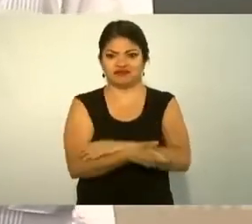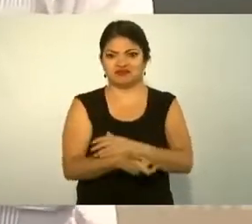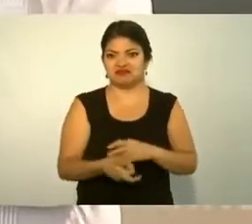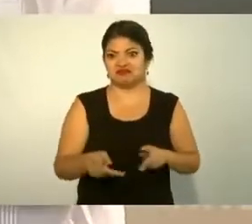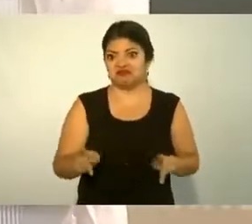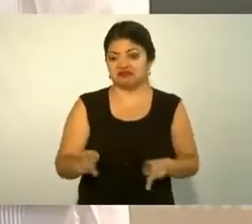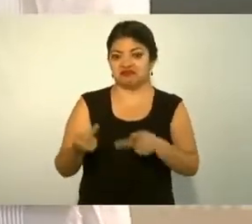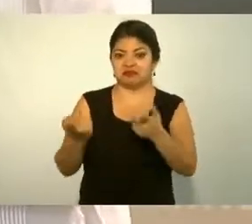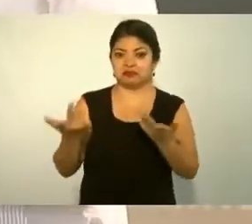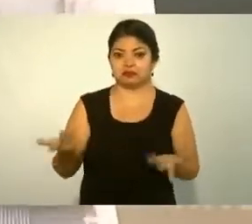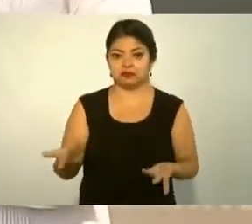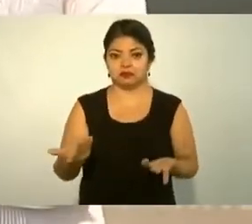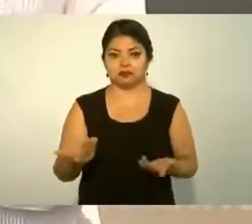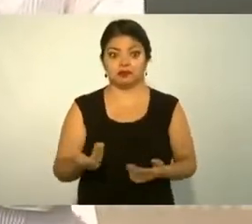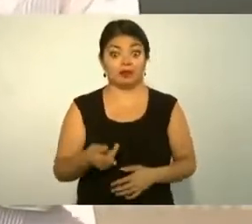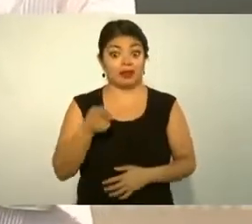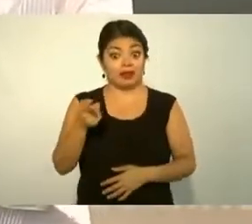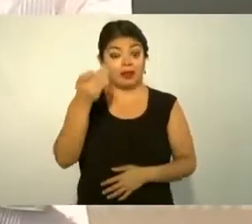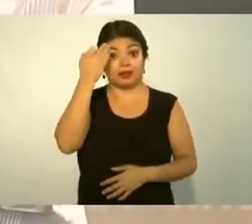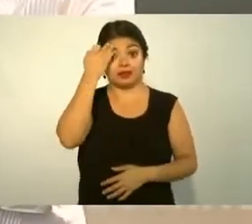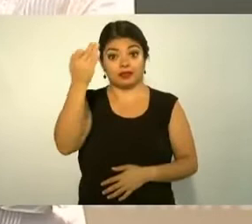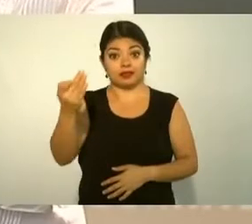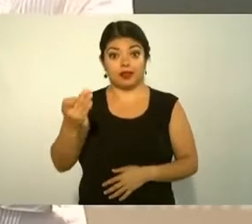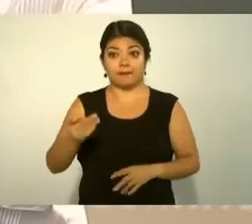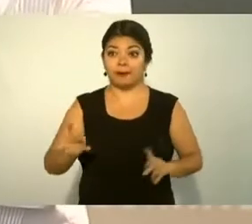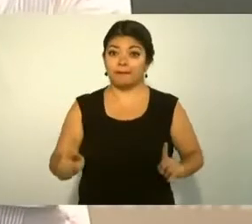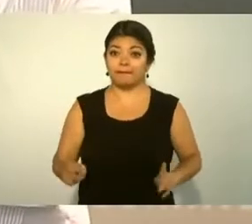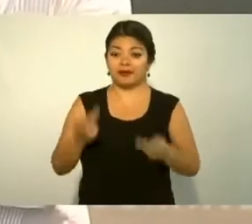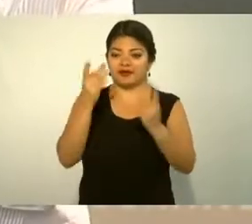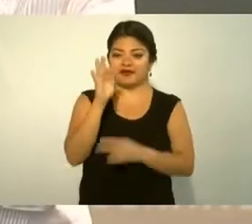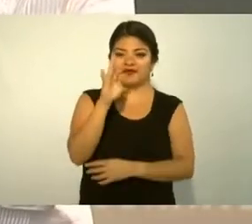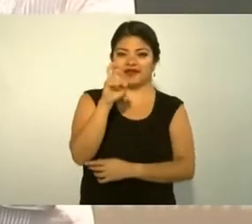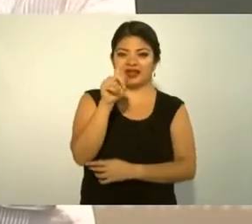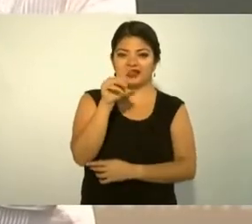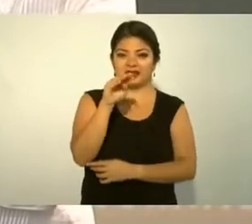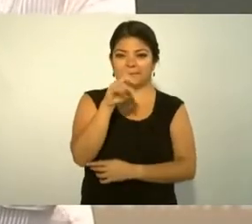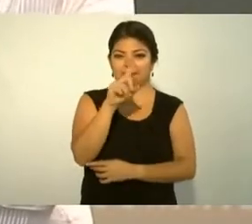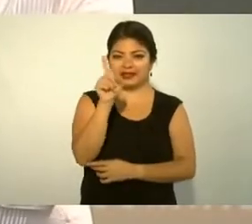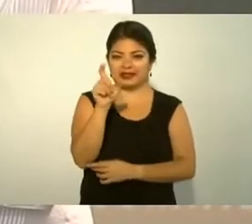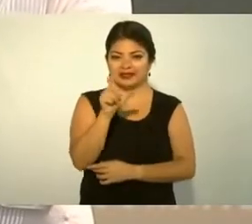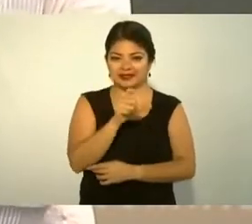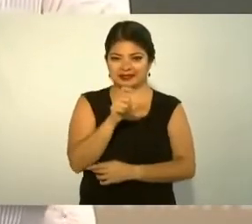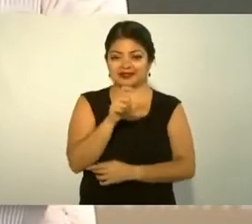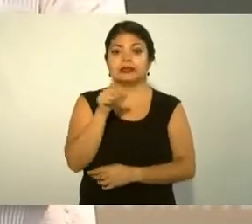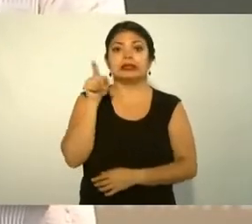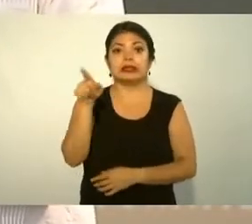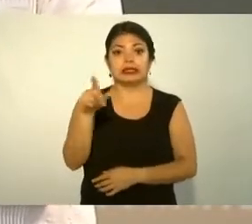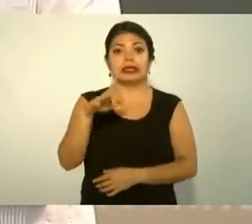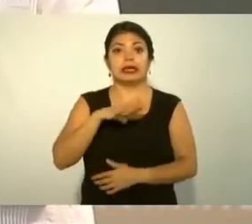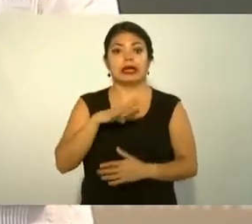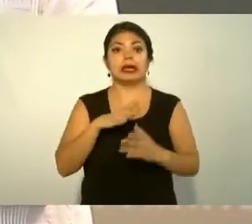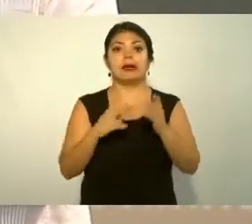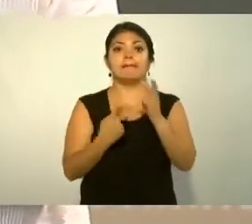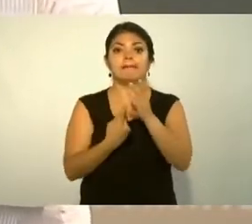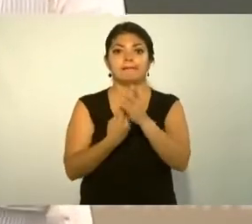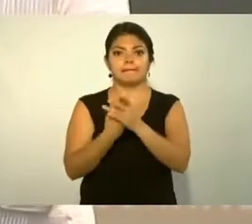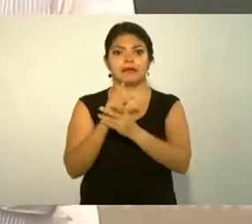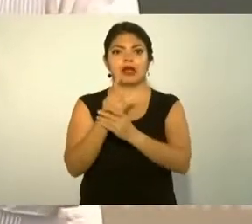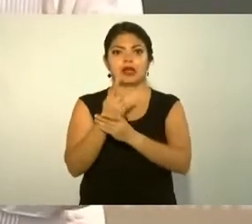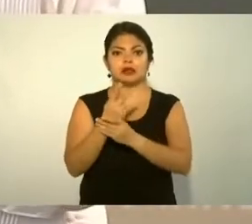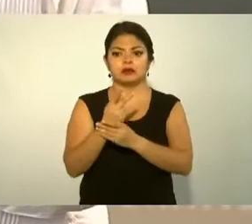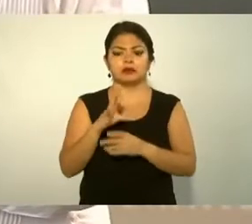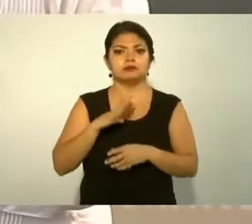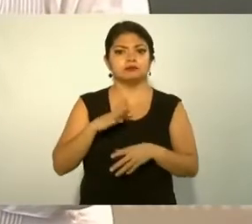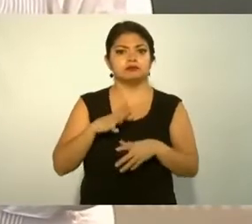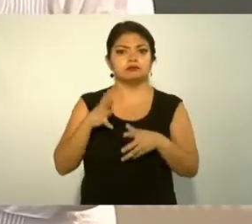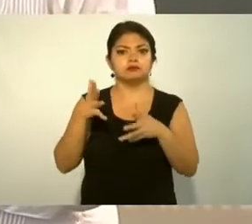de cuando vendieron Fertimex vendieron unas plantas que las tuvieron paradas